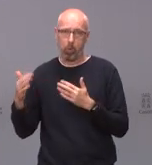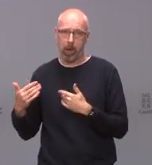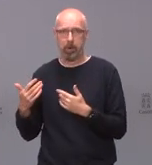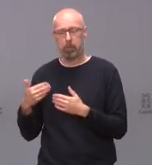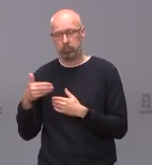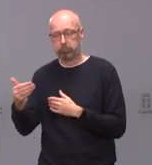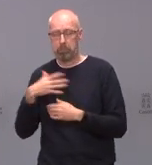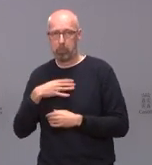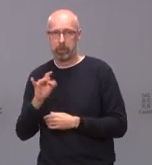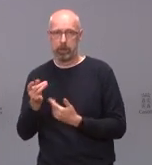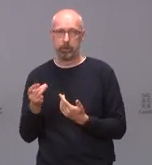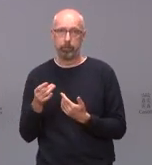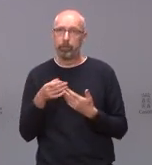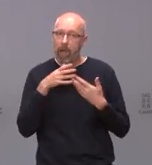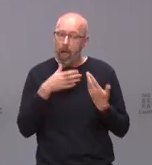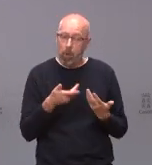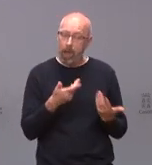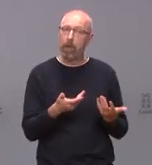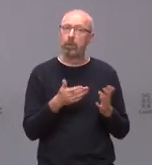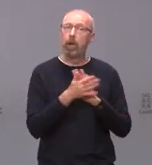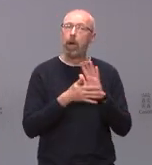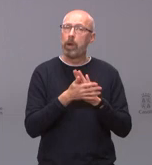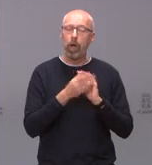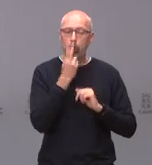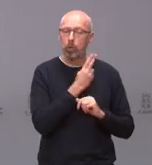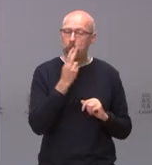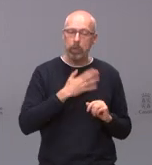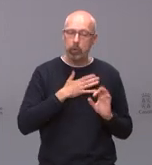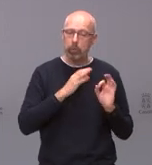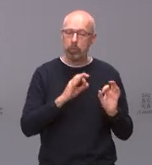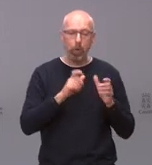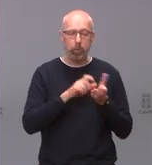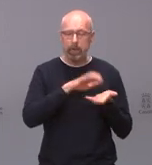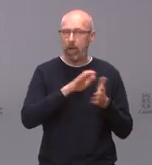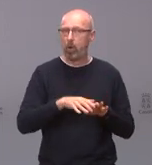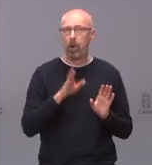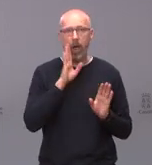pero lo cierto es que al día de hoy ahora ese es el compromiso asumido por la junta